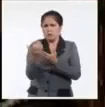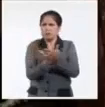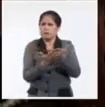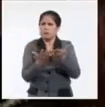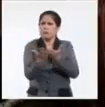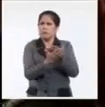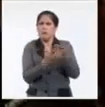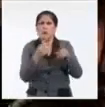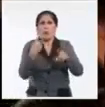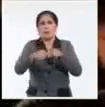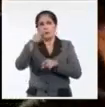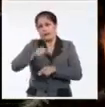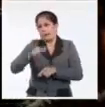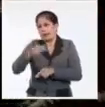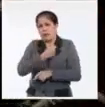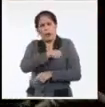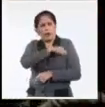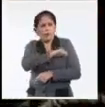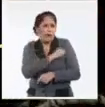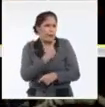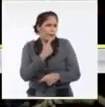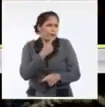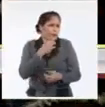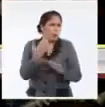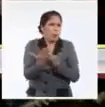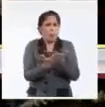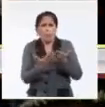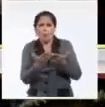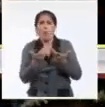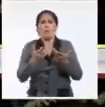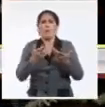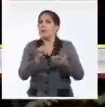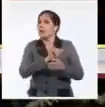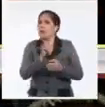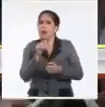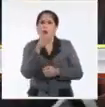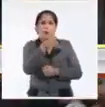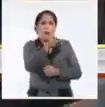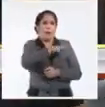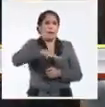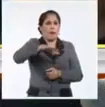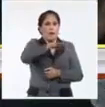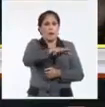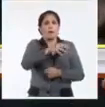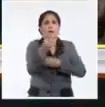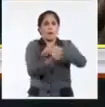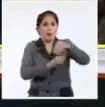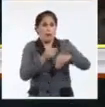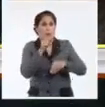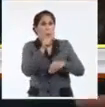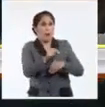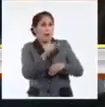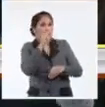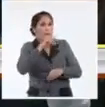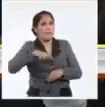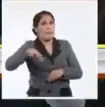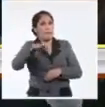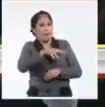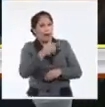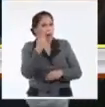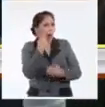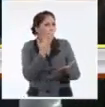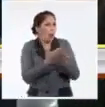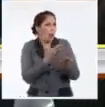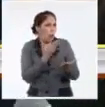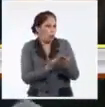con la población. En primer lugar visitaron la caoba, uno de los barrios de transformación, y ahí comprobaron no solamente lo que se ha hecho